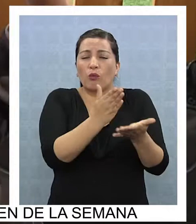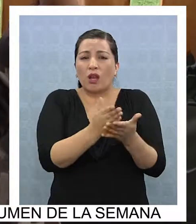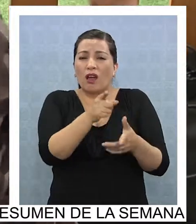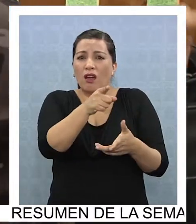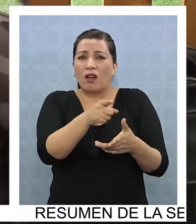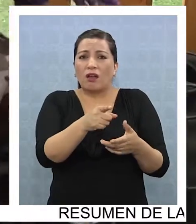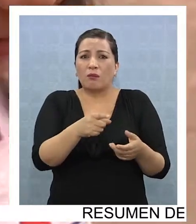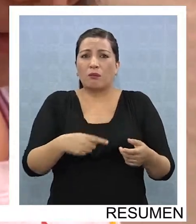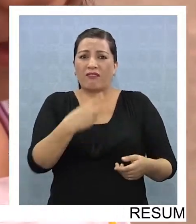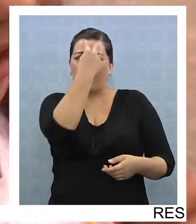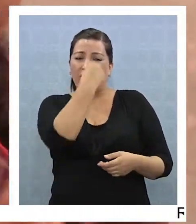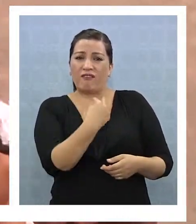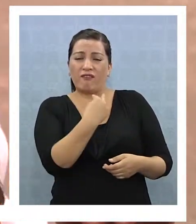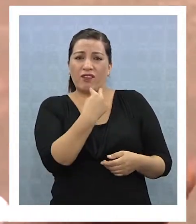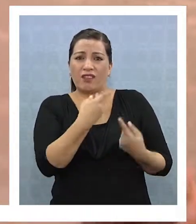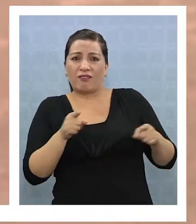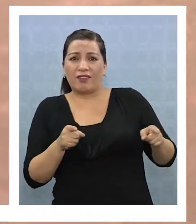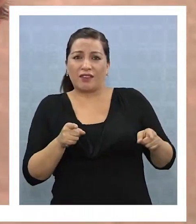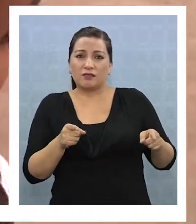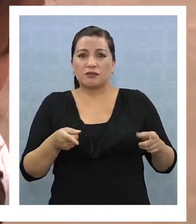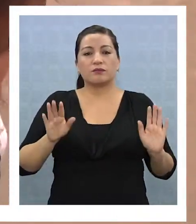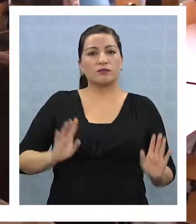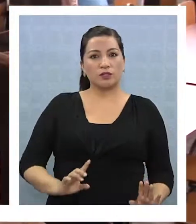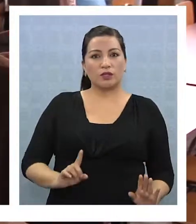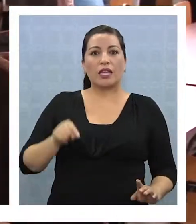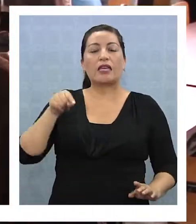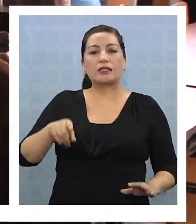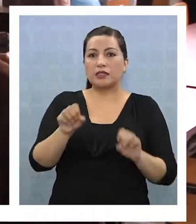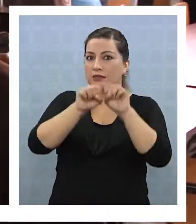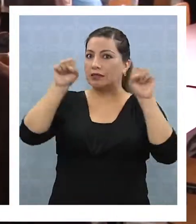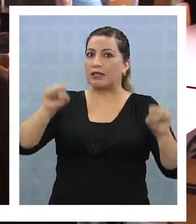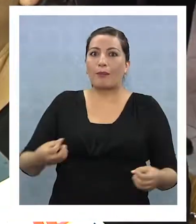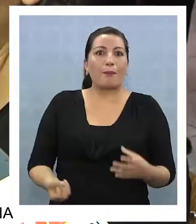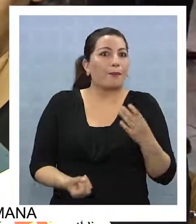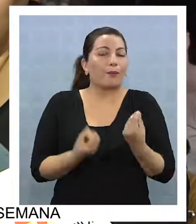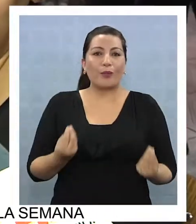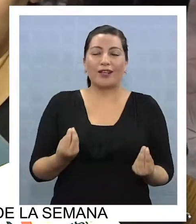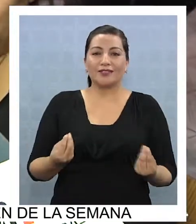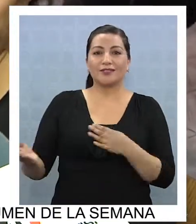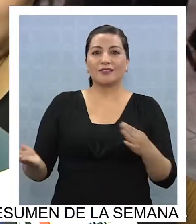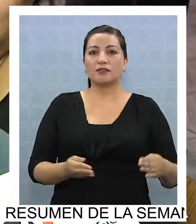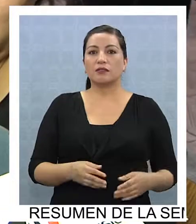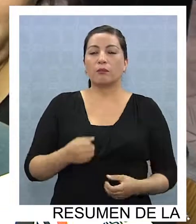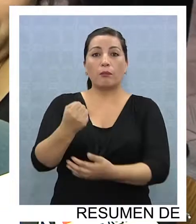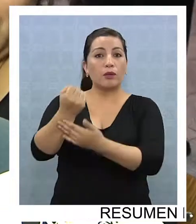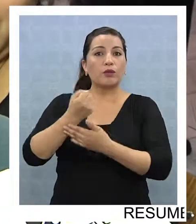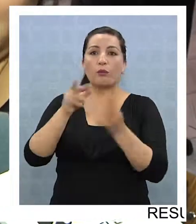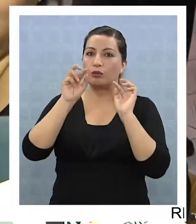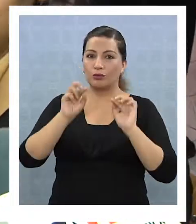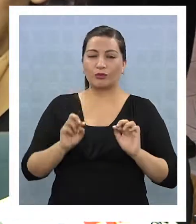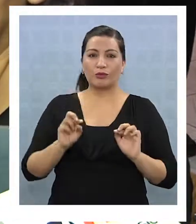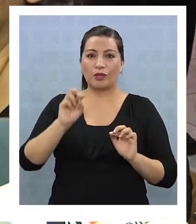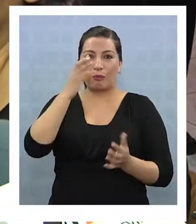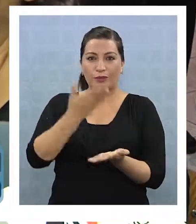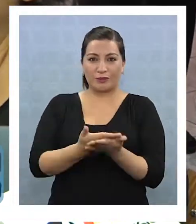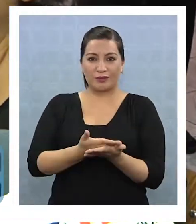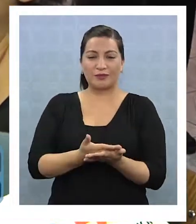colegio porque me van a ver de distintas formas. Entonces el sistema fue maravilloso. Ayudar para la postulación nomás porque